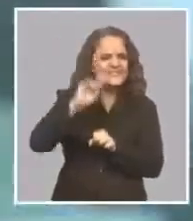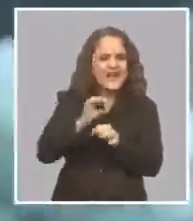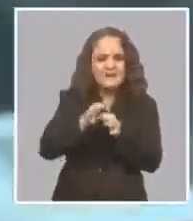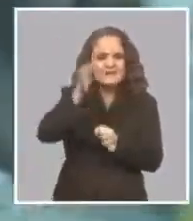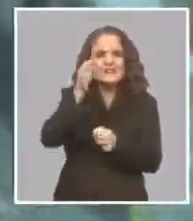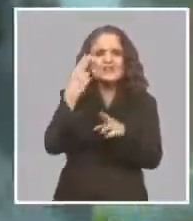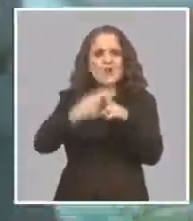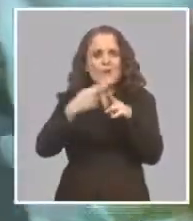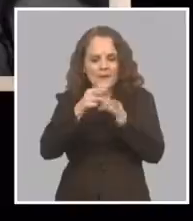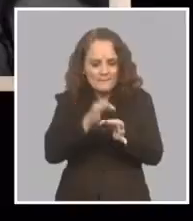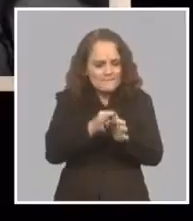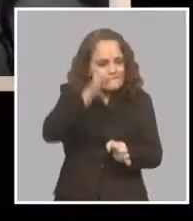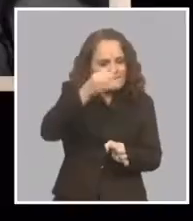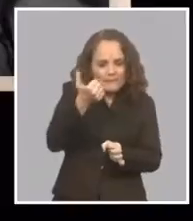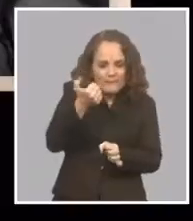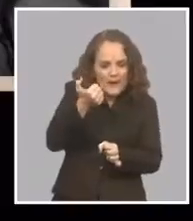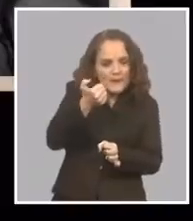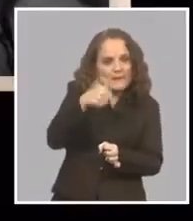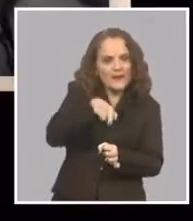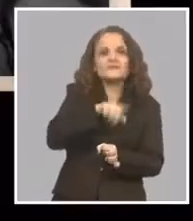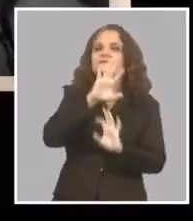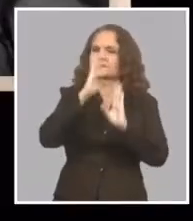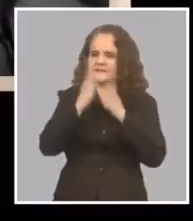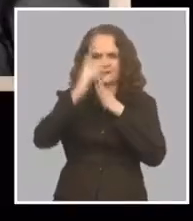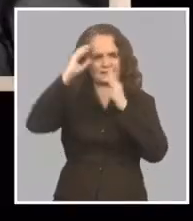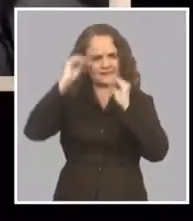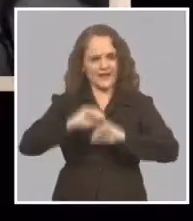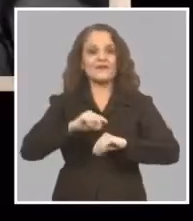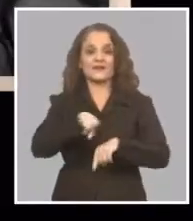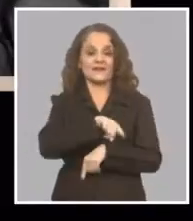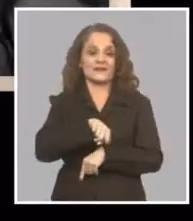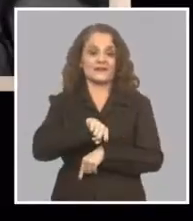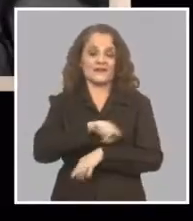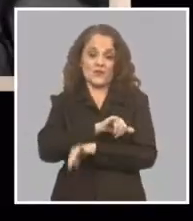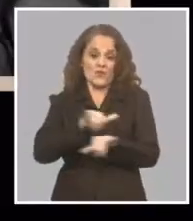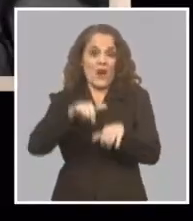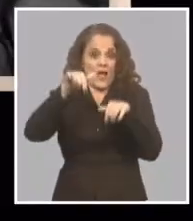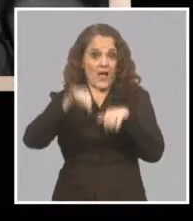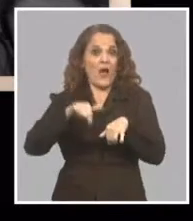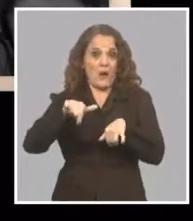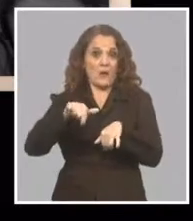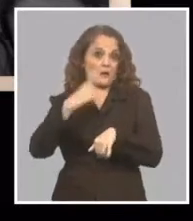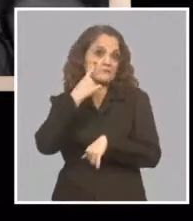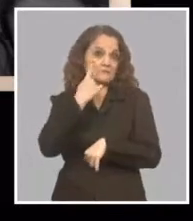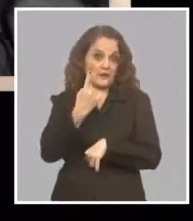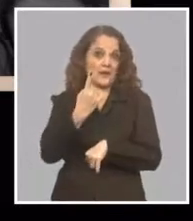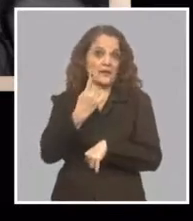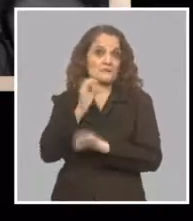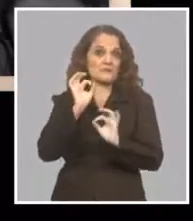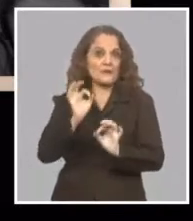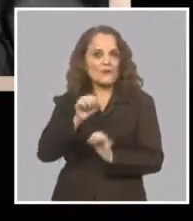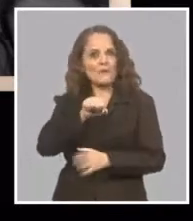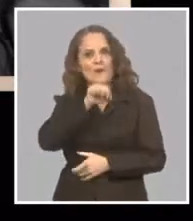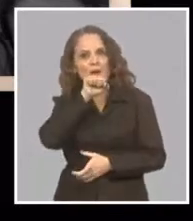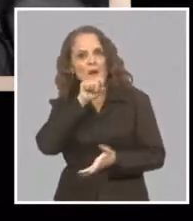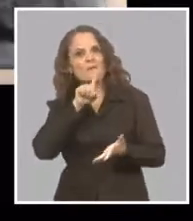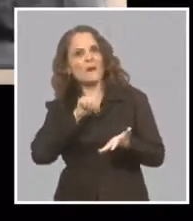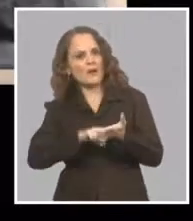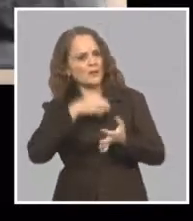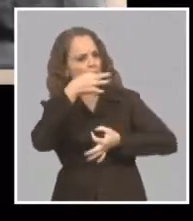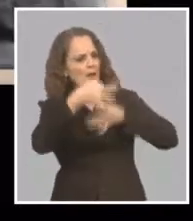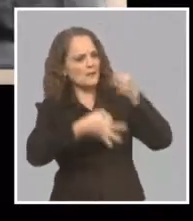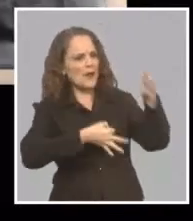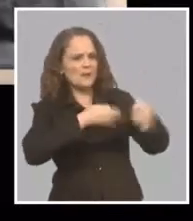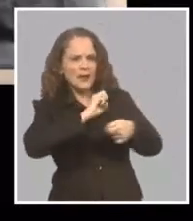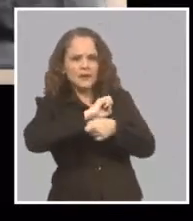usábamos mucho las pipetas Y demás Ahora con el coronavirus Como no solo los papás les conversan Y les cuentan del